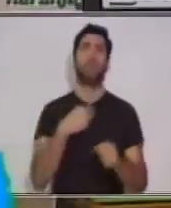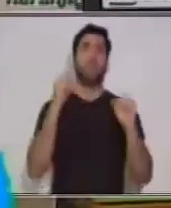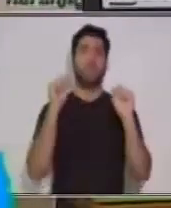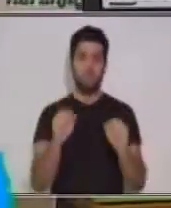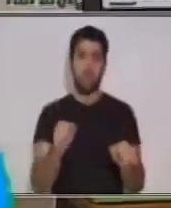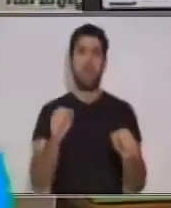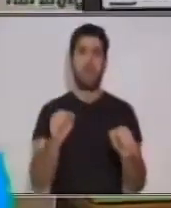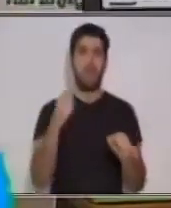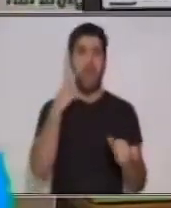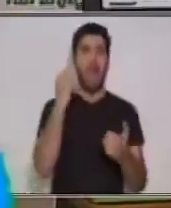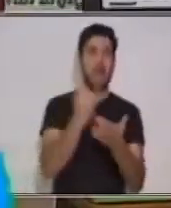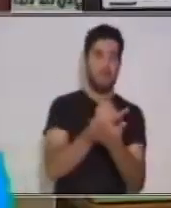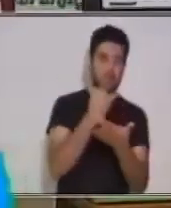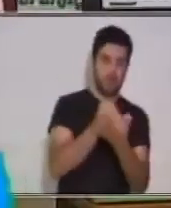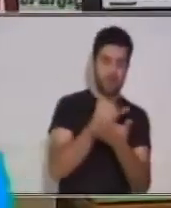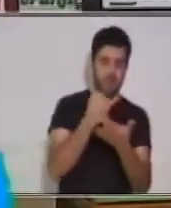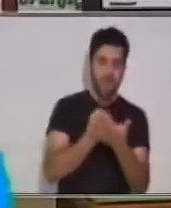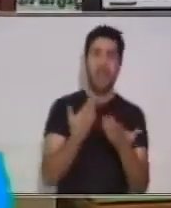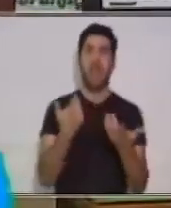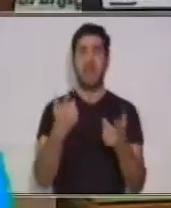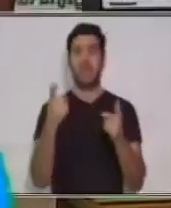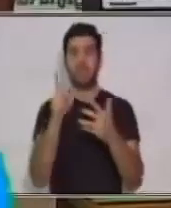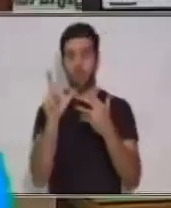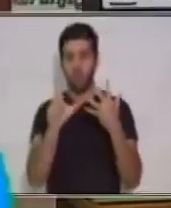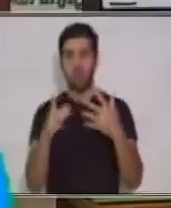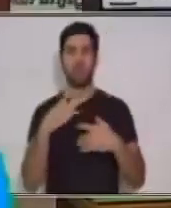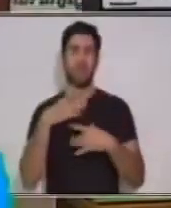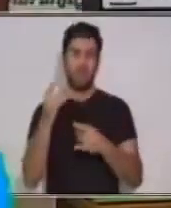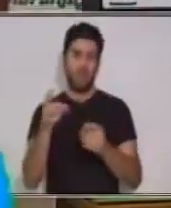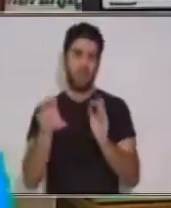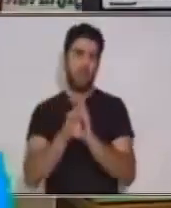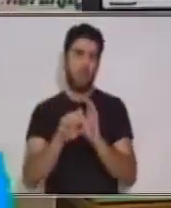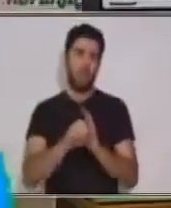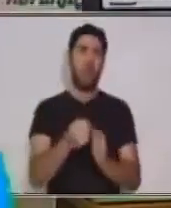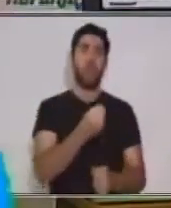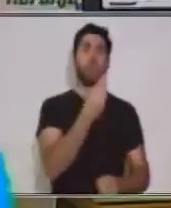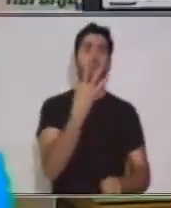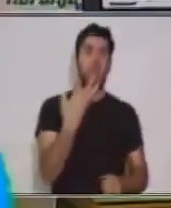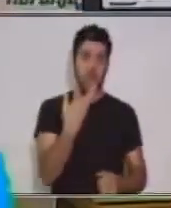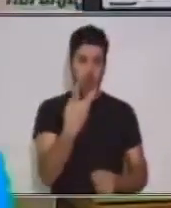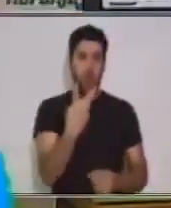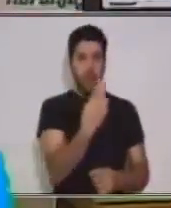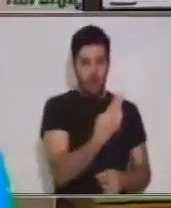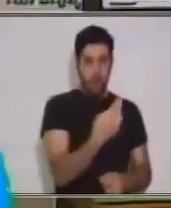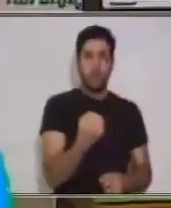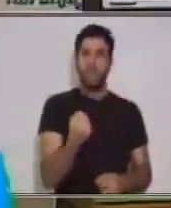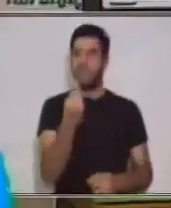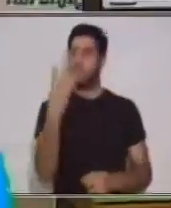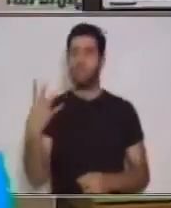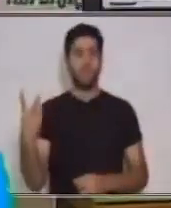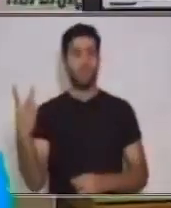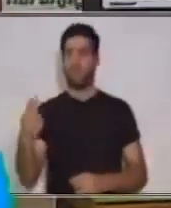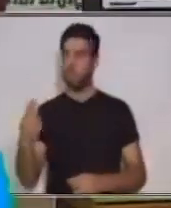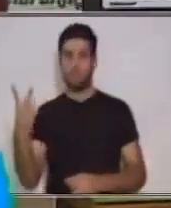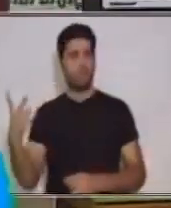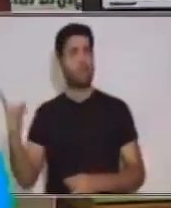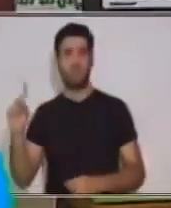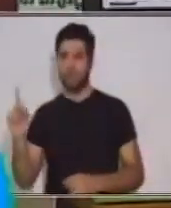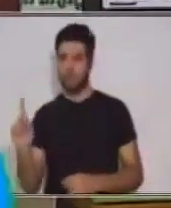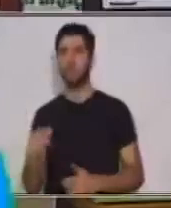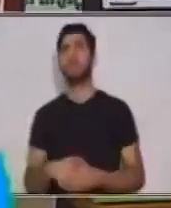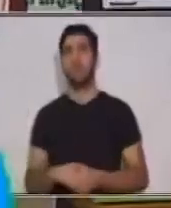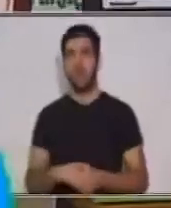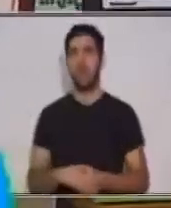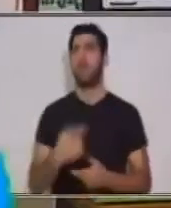interesantes, entre ellos los números pares e impares. Los números pares son cualquier entero que puede